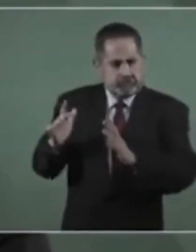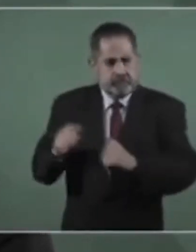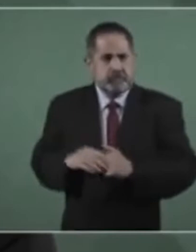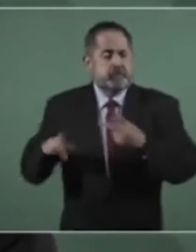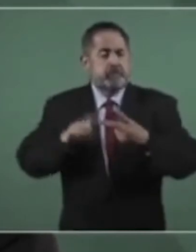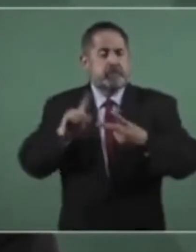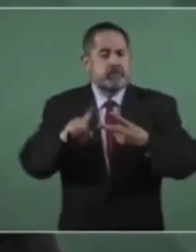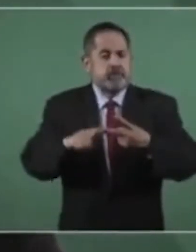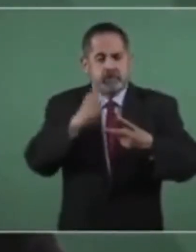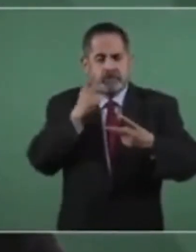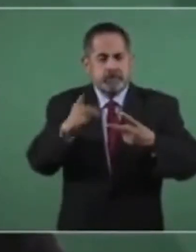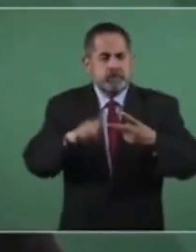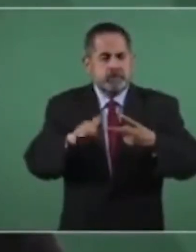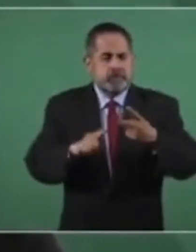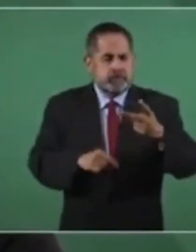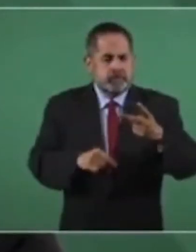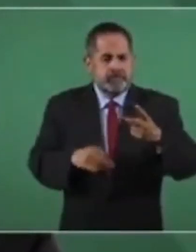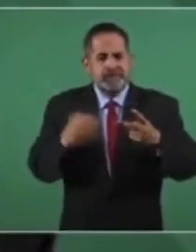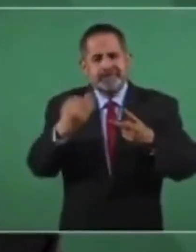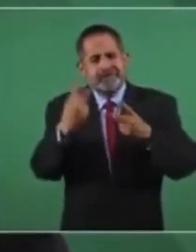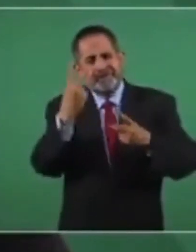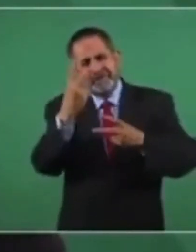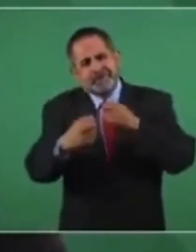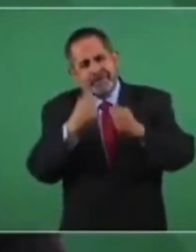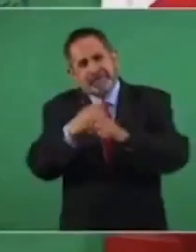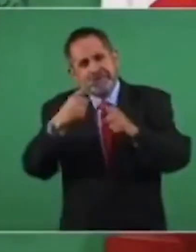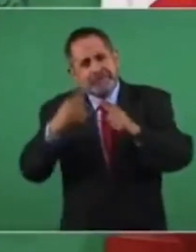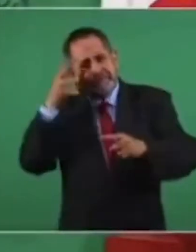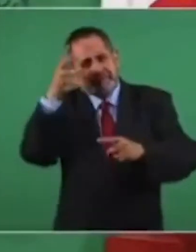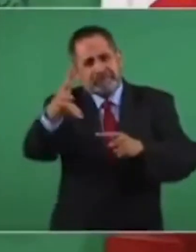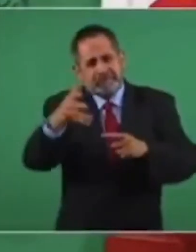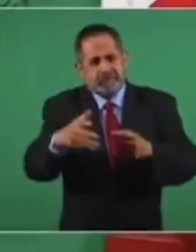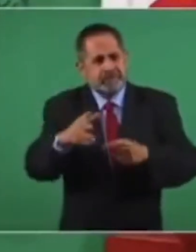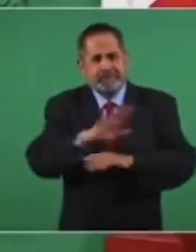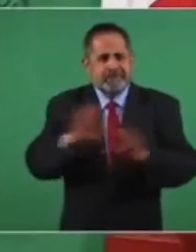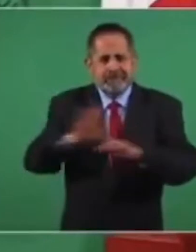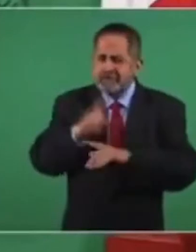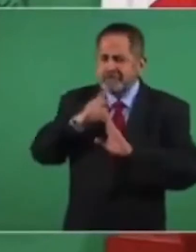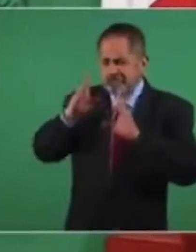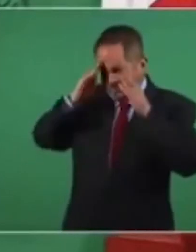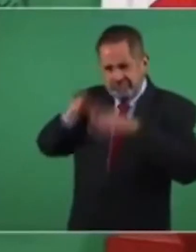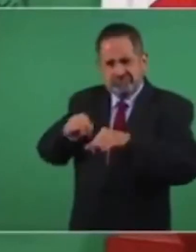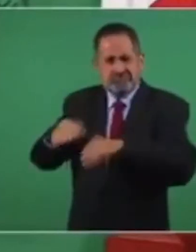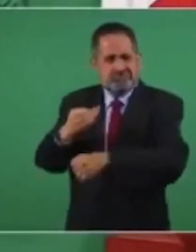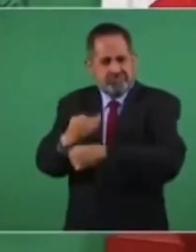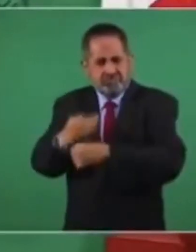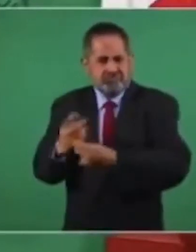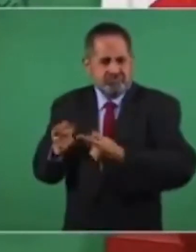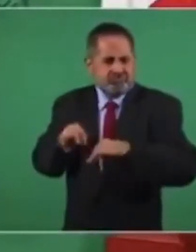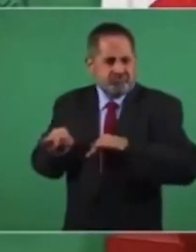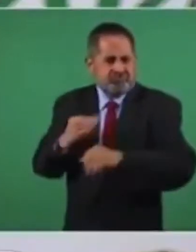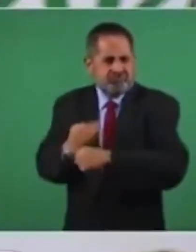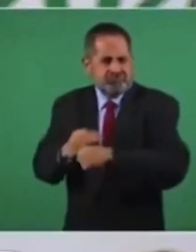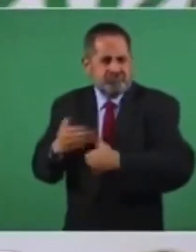En segundo lugar, faltan dos años y medio. Dediquémonos a trabajar, seamos eficientes,